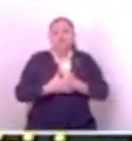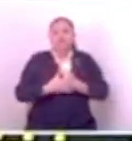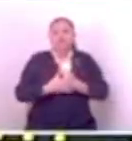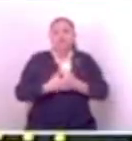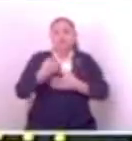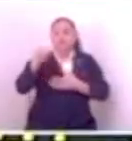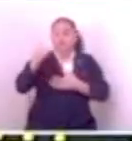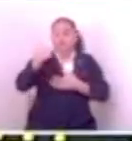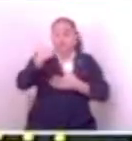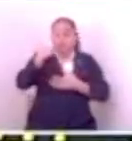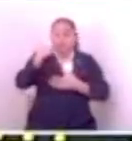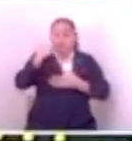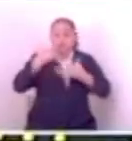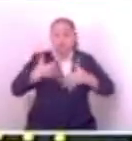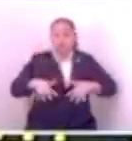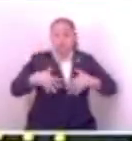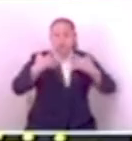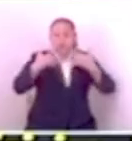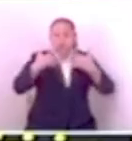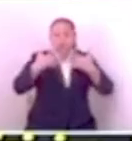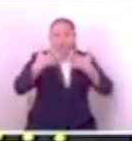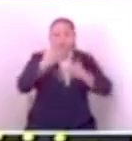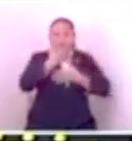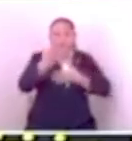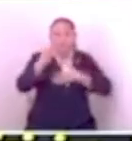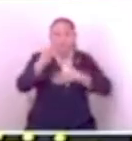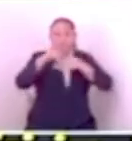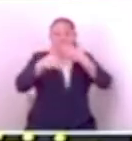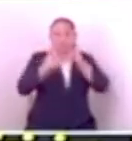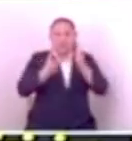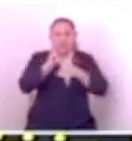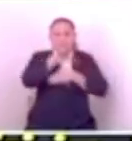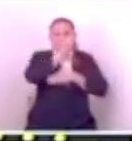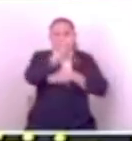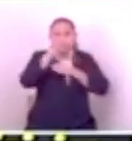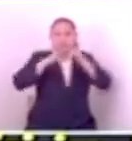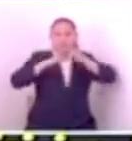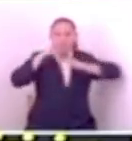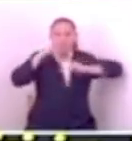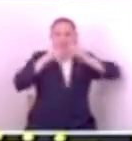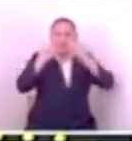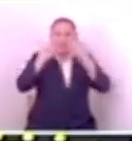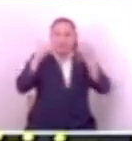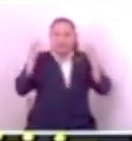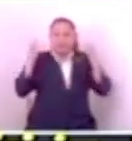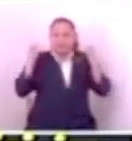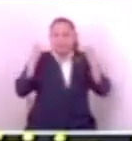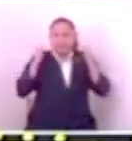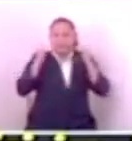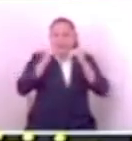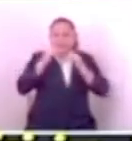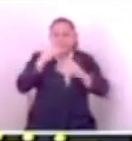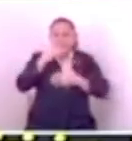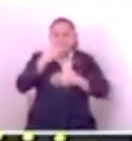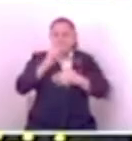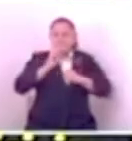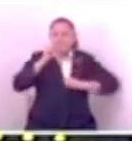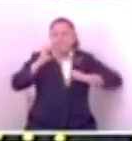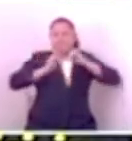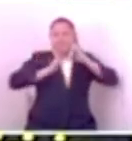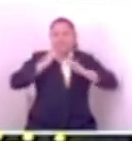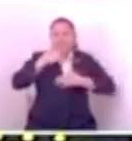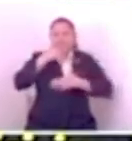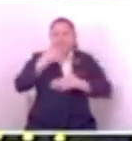Acabamos de ver unos juegos. Ver todas las instalaciones deportivas llenas de gente, la verdad que emociona.